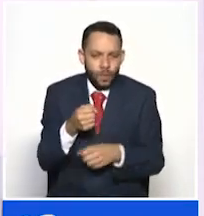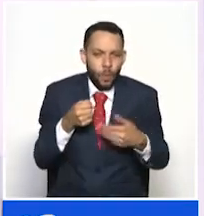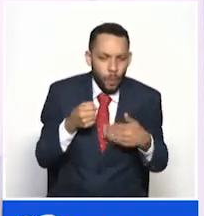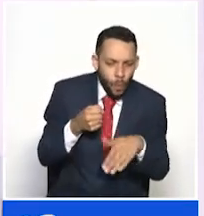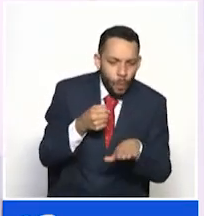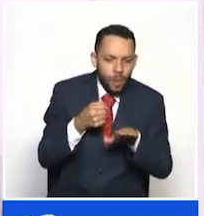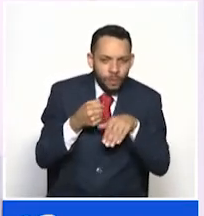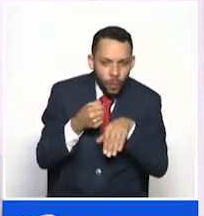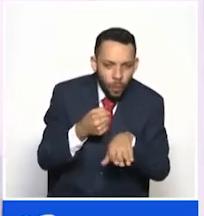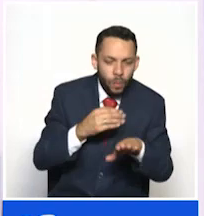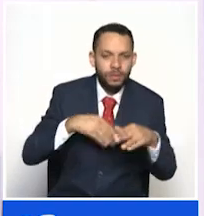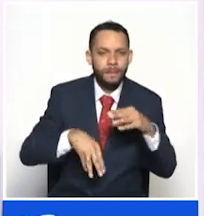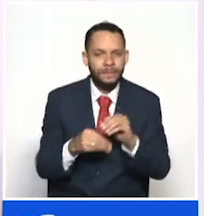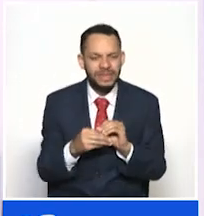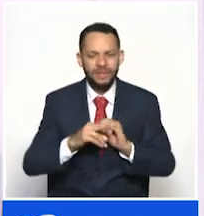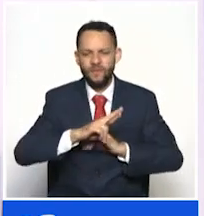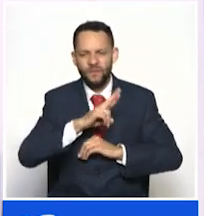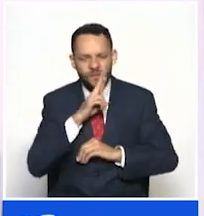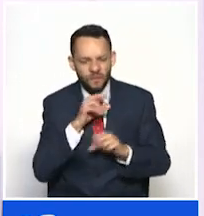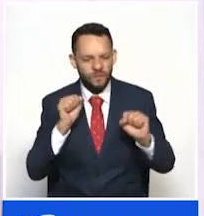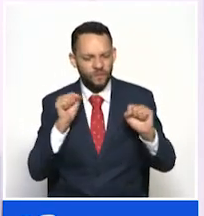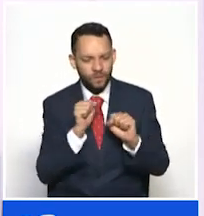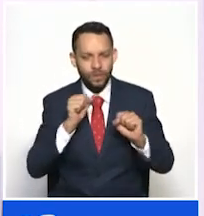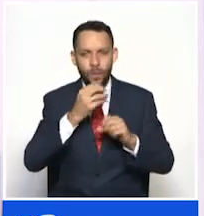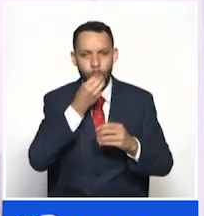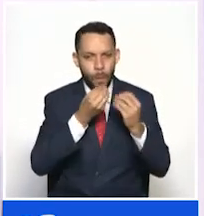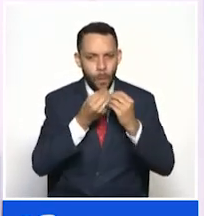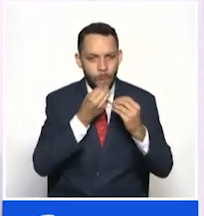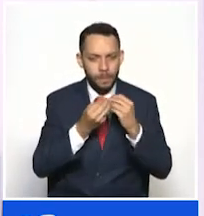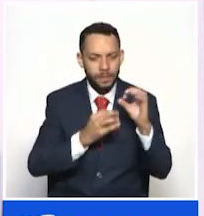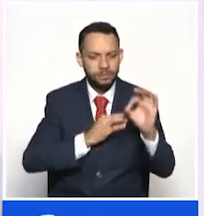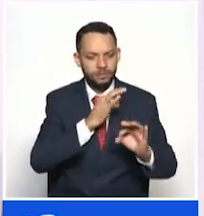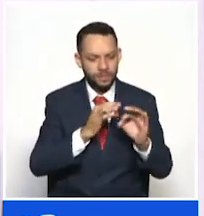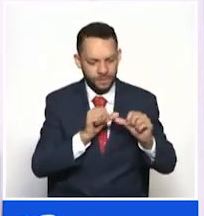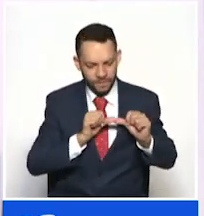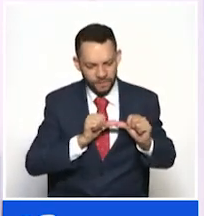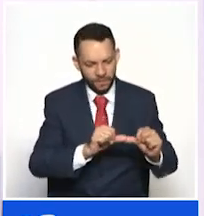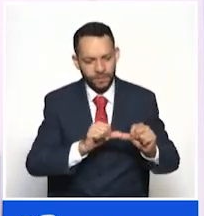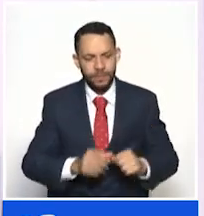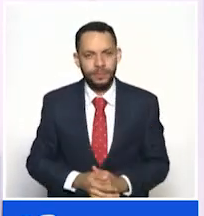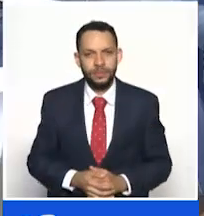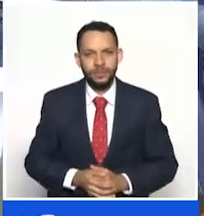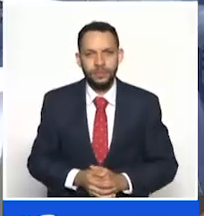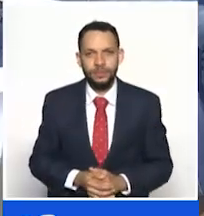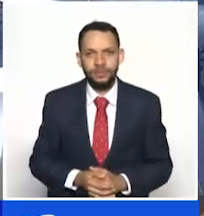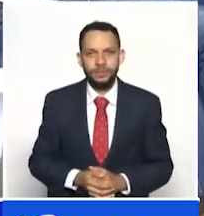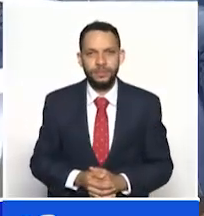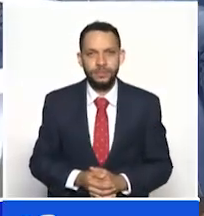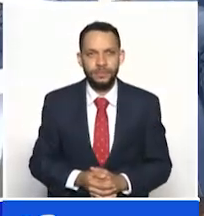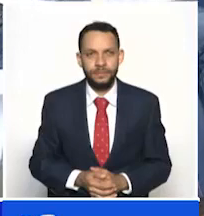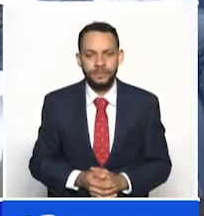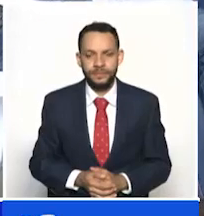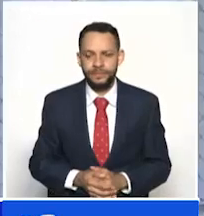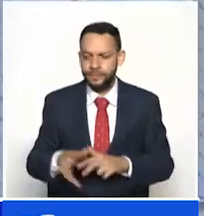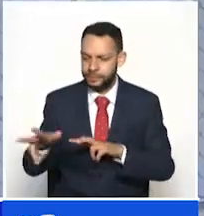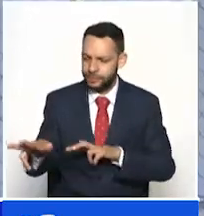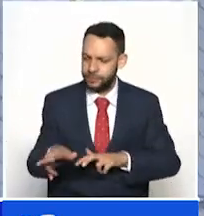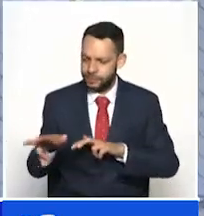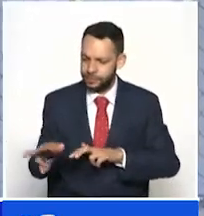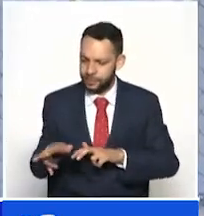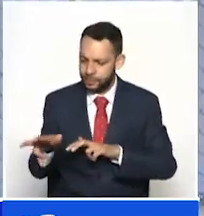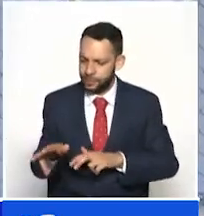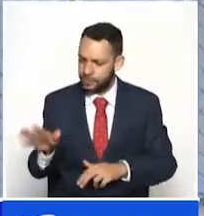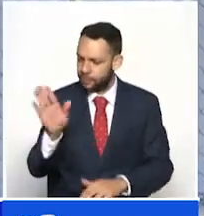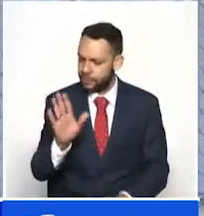cadena de guardado refrigeración y conservación de sus productos sea más duradera Los agricultores del Quindío ya